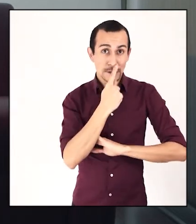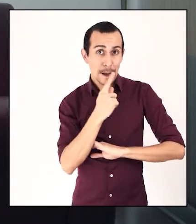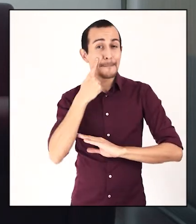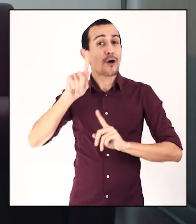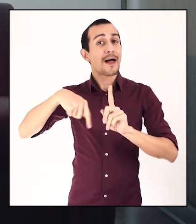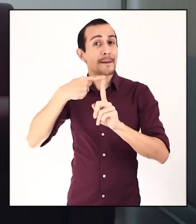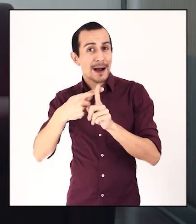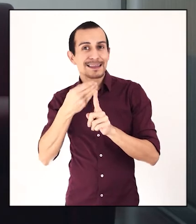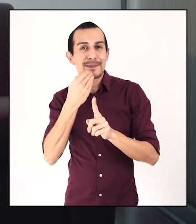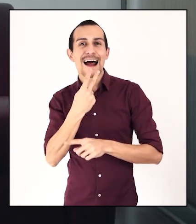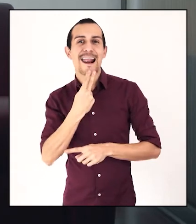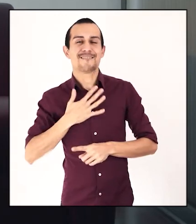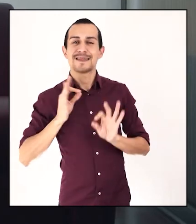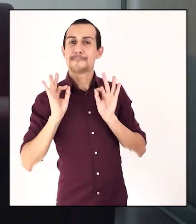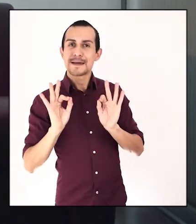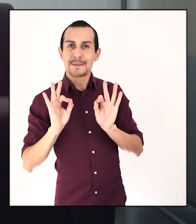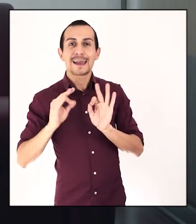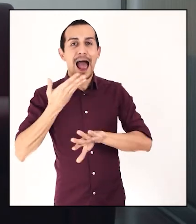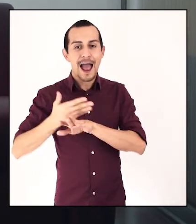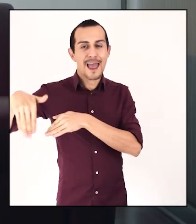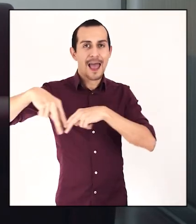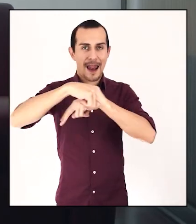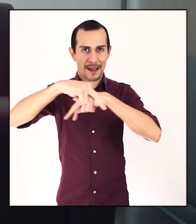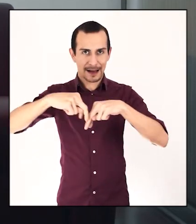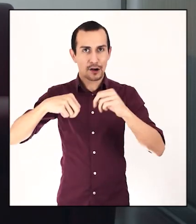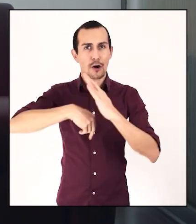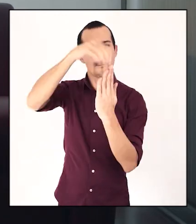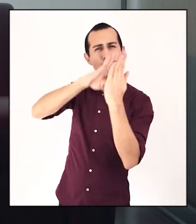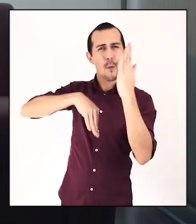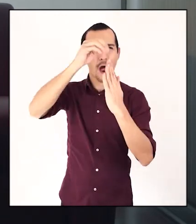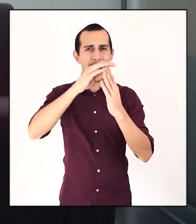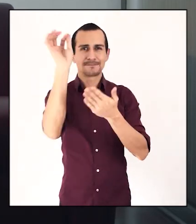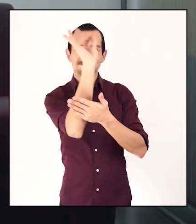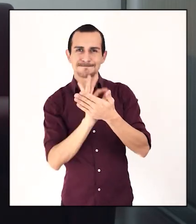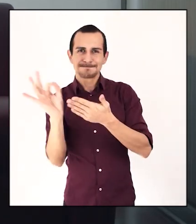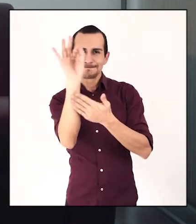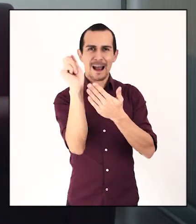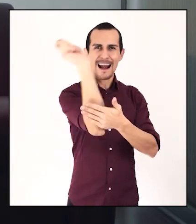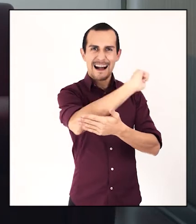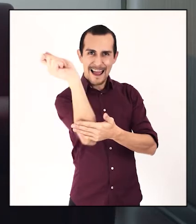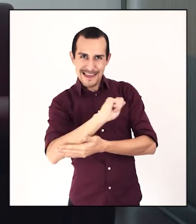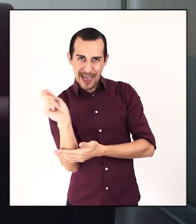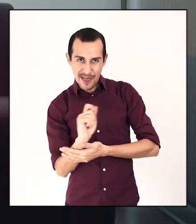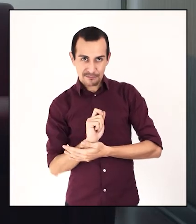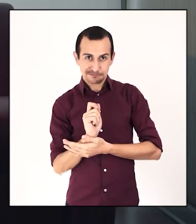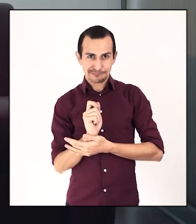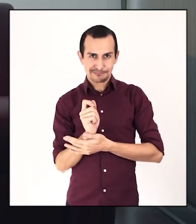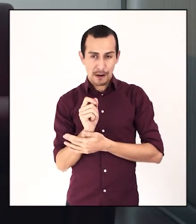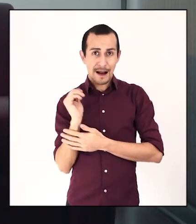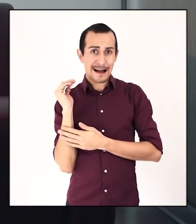del museo, pero también a la vida misma que sucede en la calle. Con esos murales, con esos grafitis, con esos rayados,